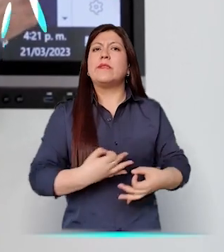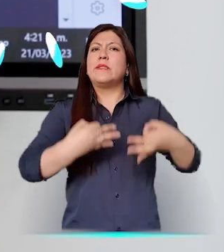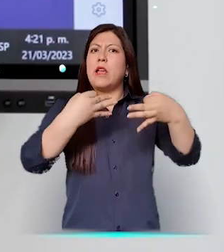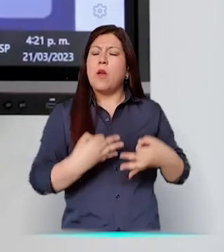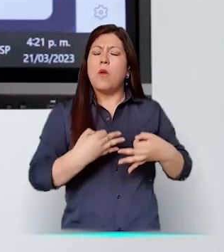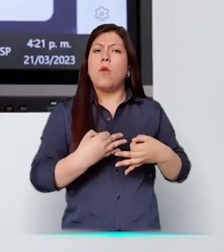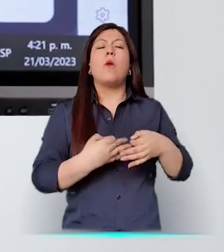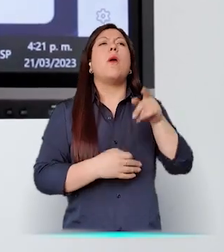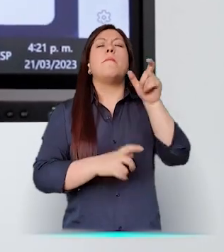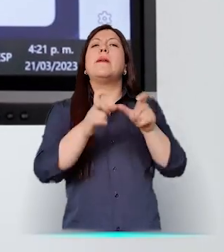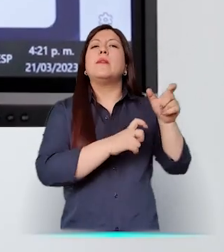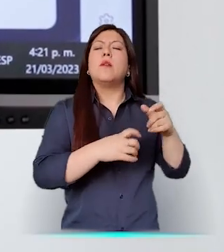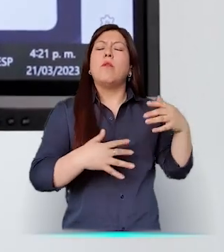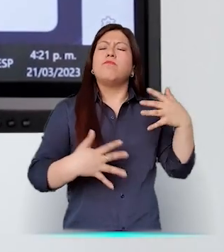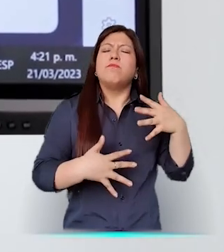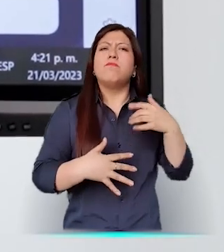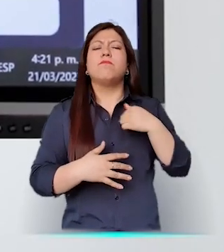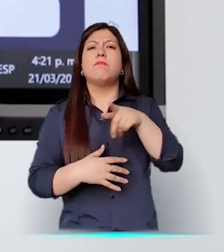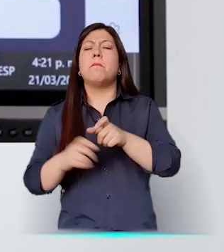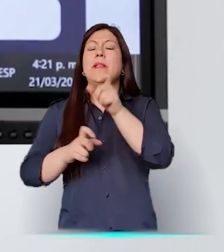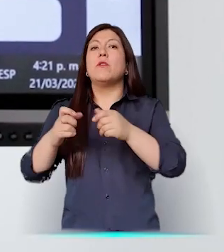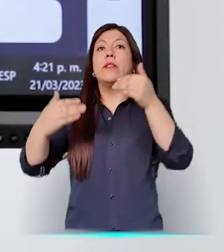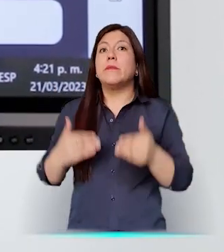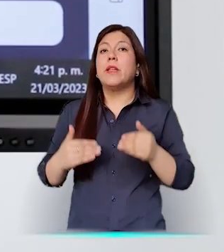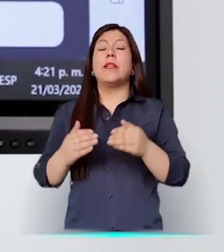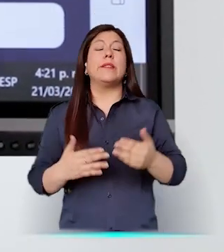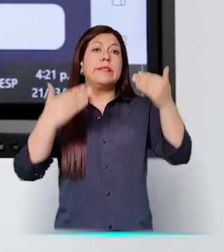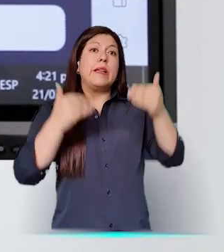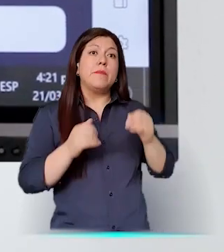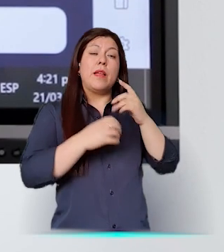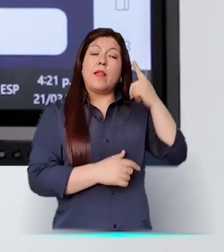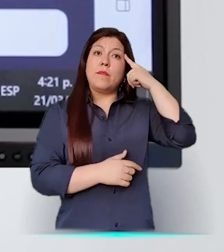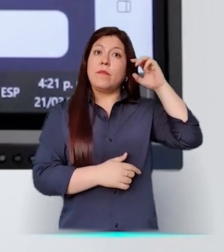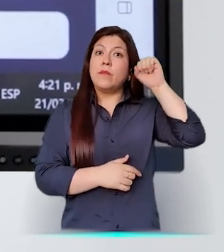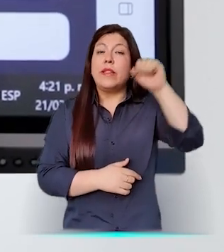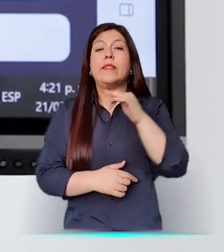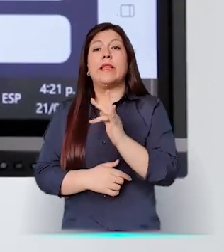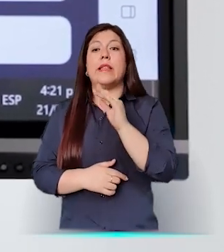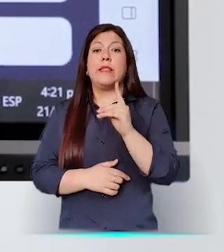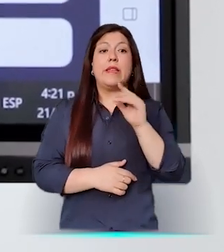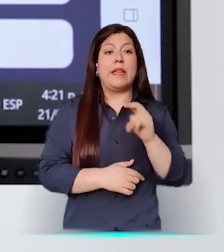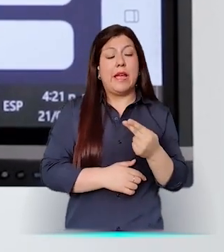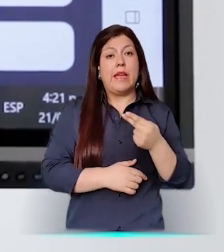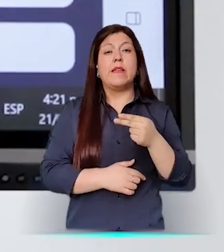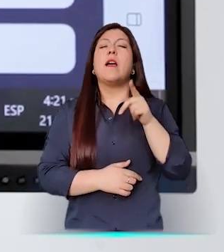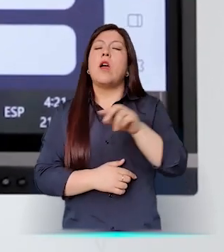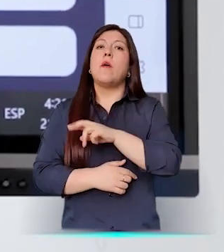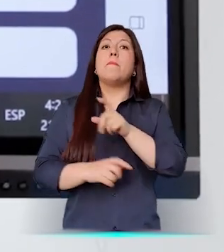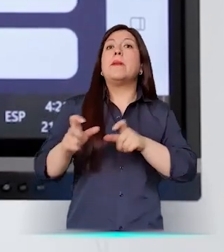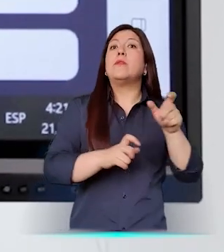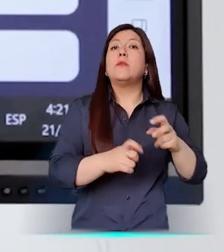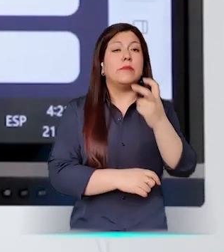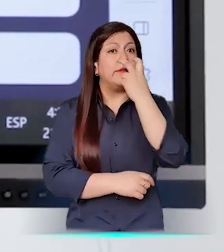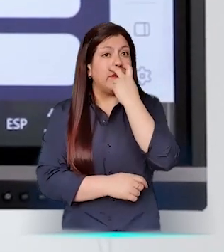está en el botón de accesibilidad, donde tenemos modo seguro para la epilepsia, modo para personas con discapacidad visual, modo para personas con discapacidad cognitiva,